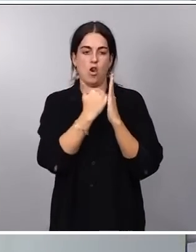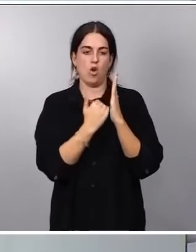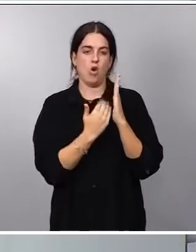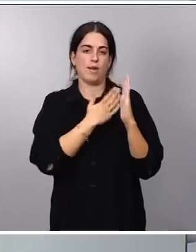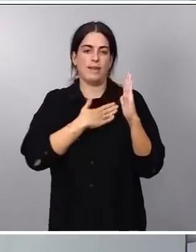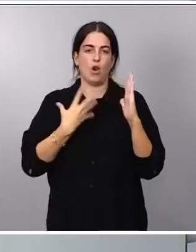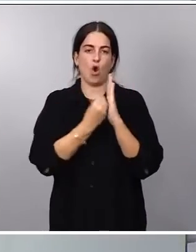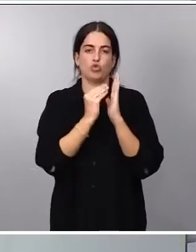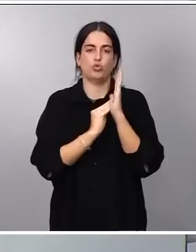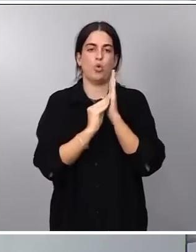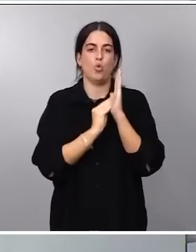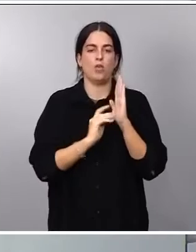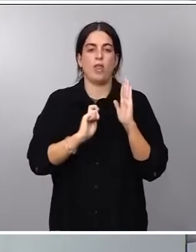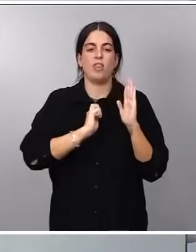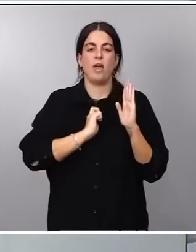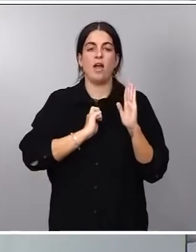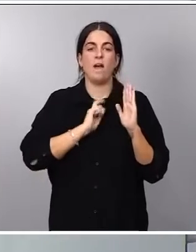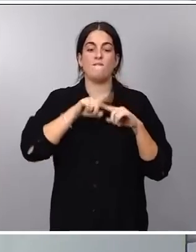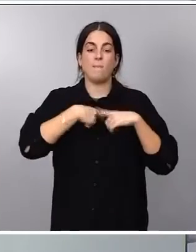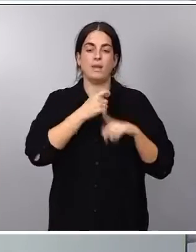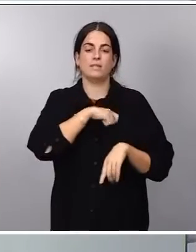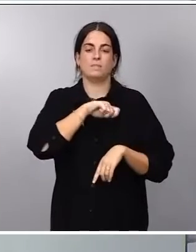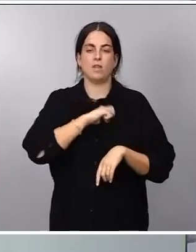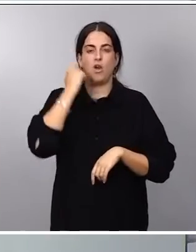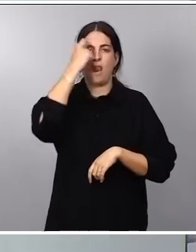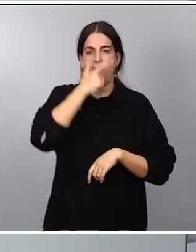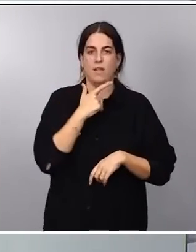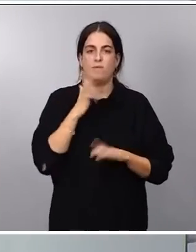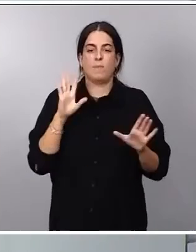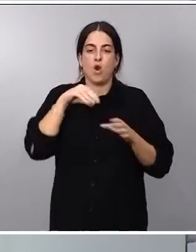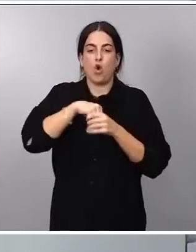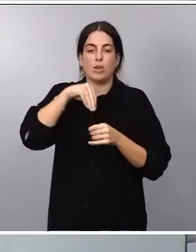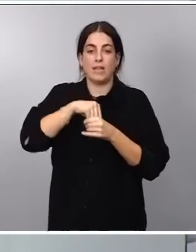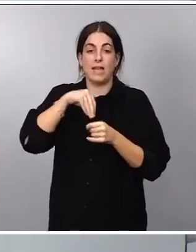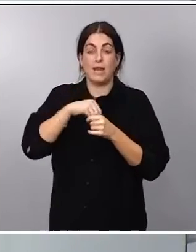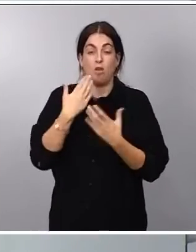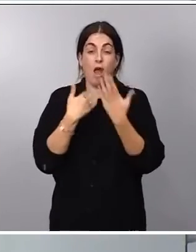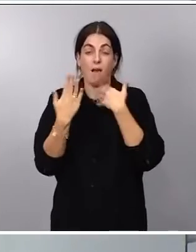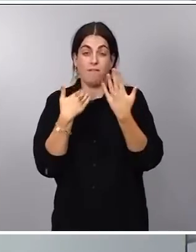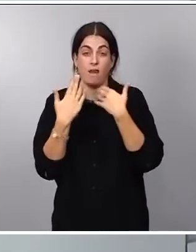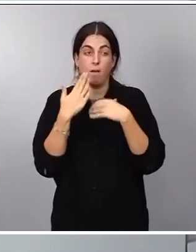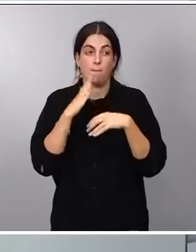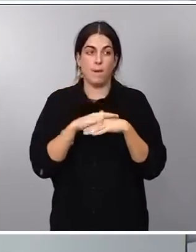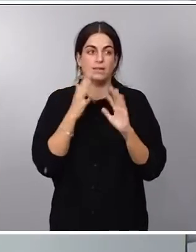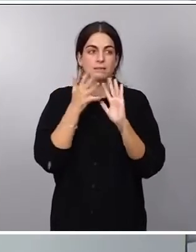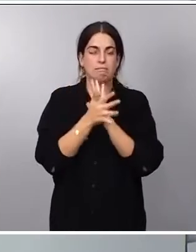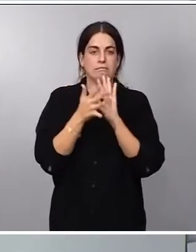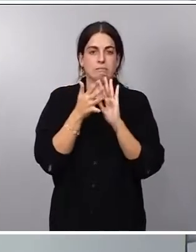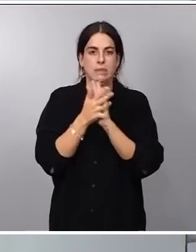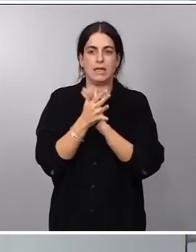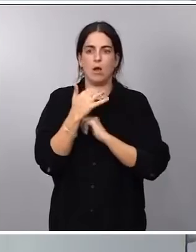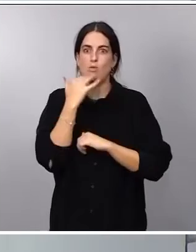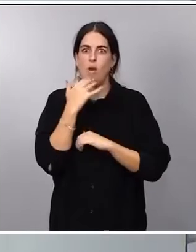alivio a las familias españolas. Pero a efectos del contenido de lo que se está hablando, para no dar lugar a ningún equívoco,